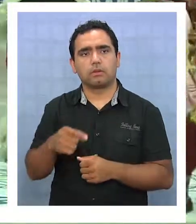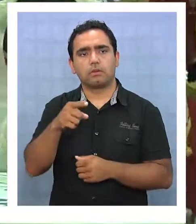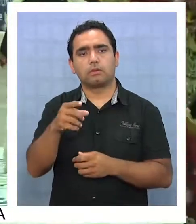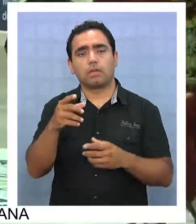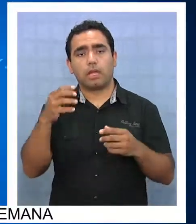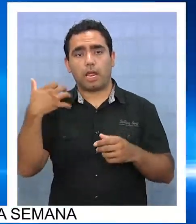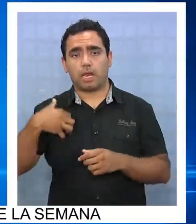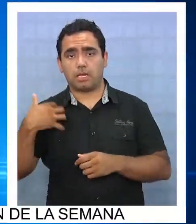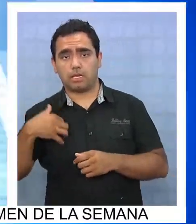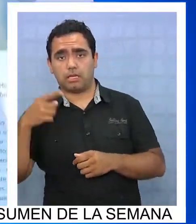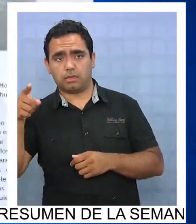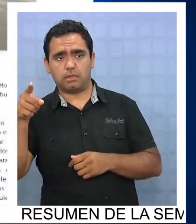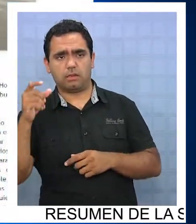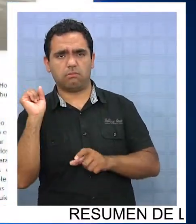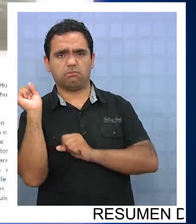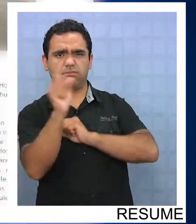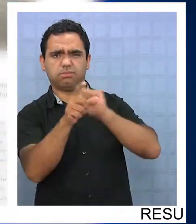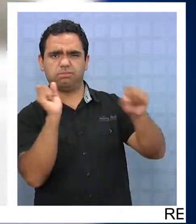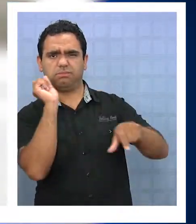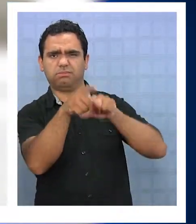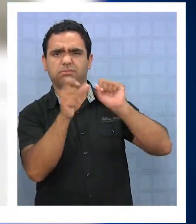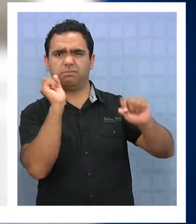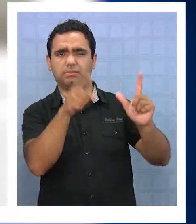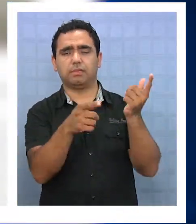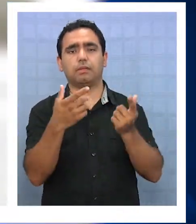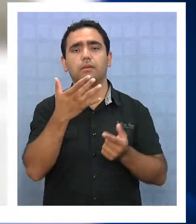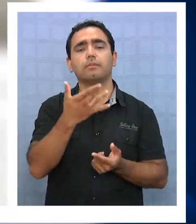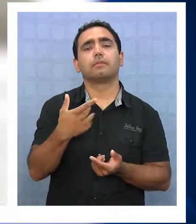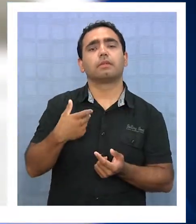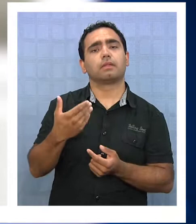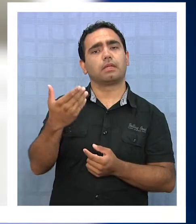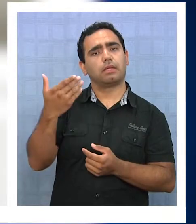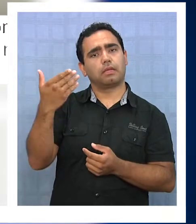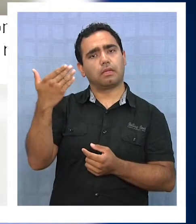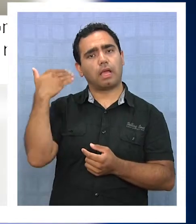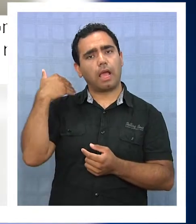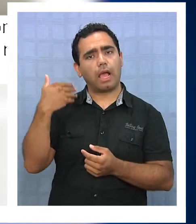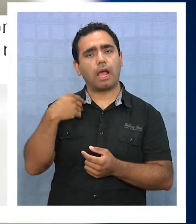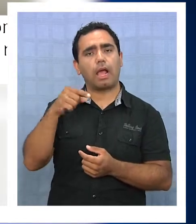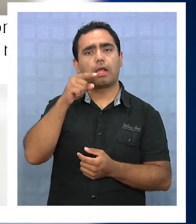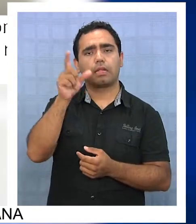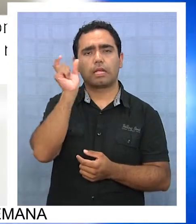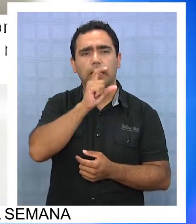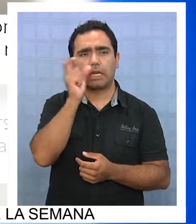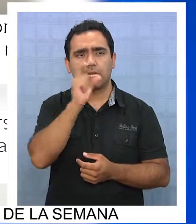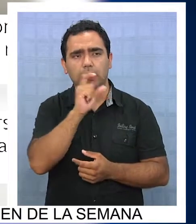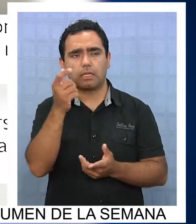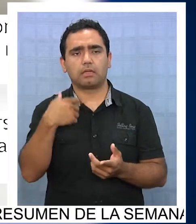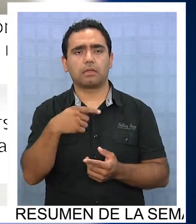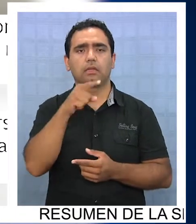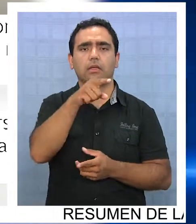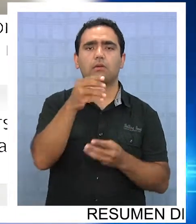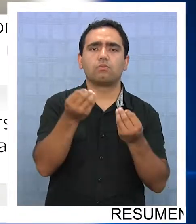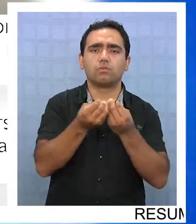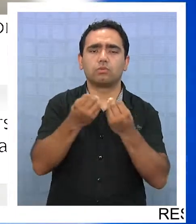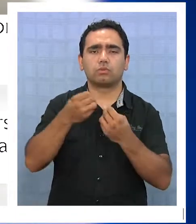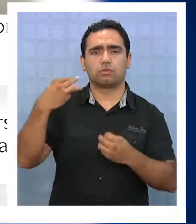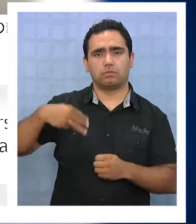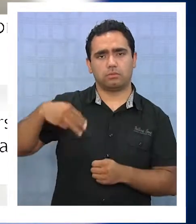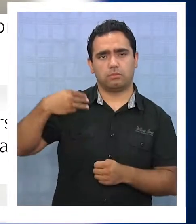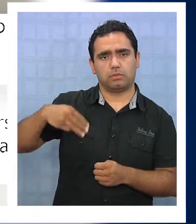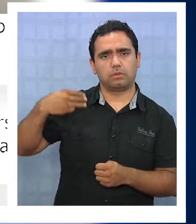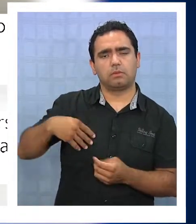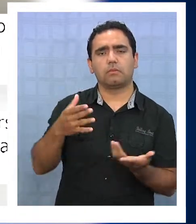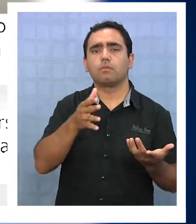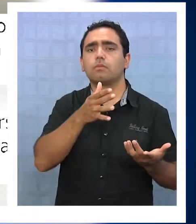y blogs argentinos dispararon contra los organizadores, sumándose a lo que antes había hecho el coach del plantel trasandino, quienes criticaron a la municipalidad